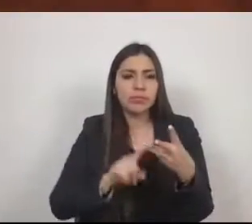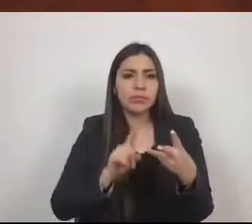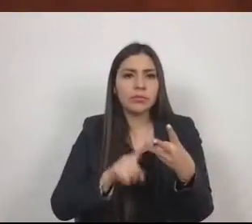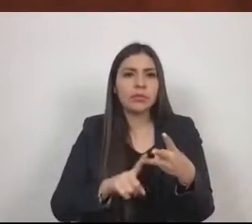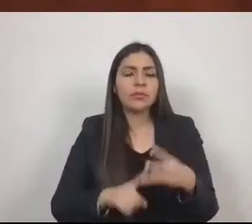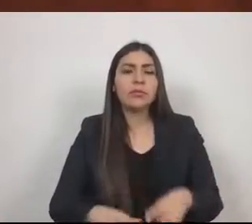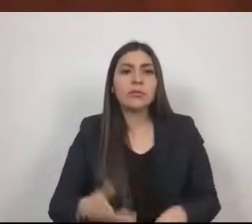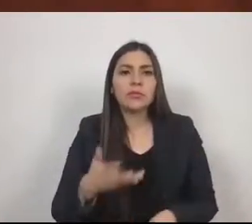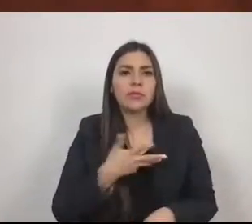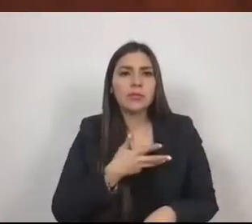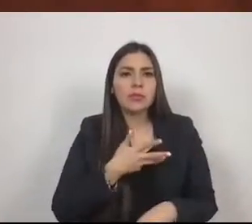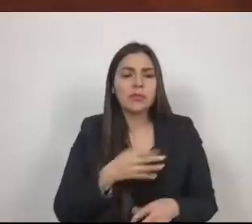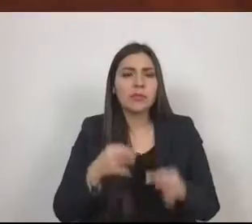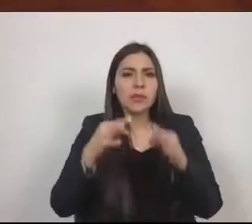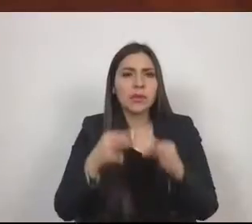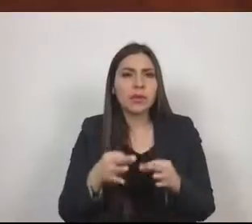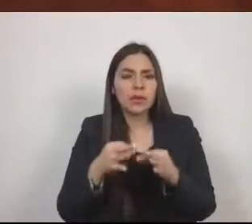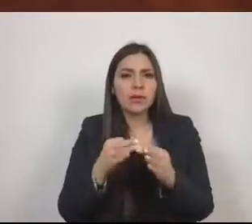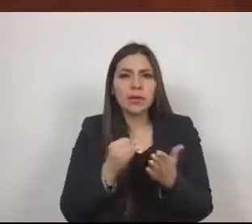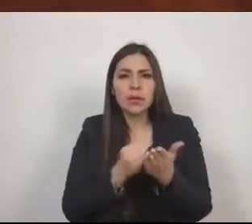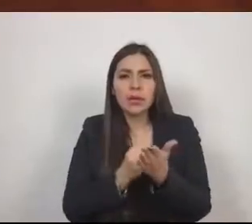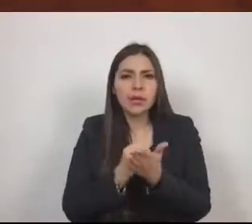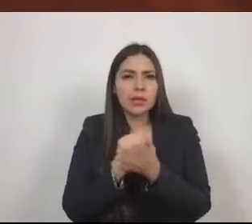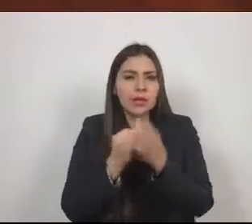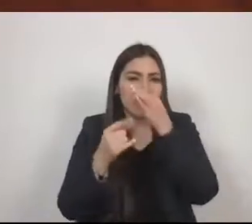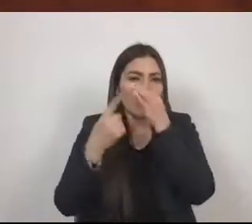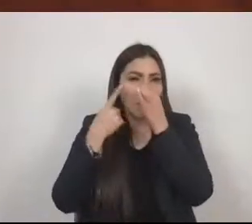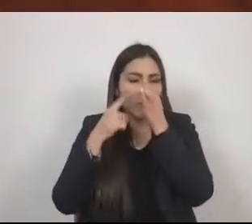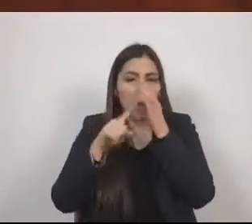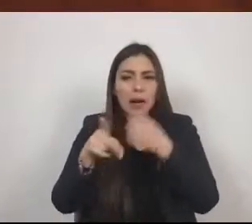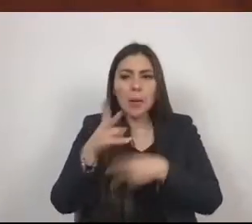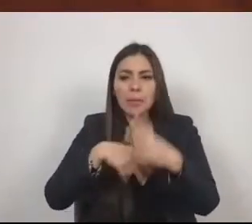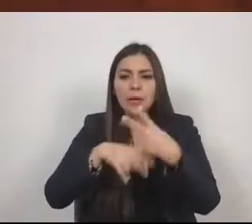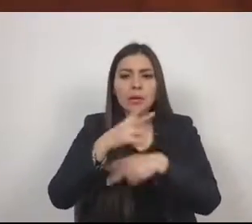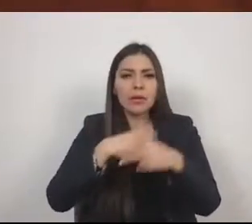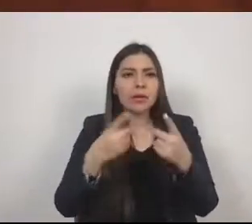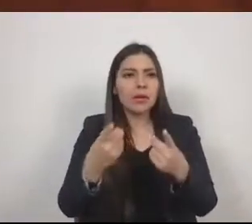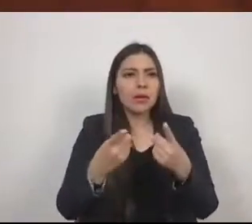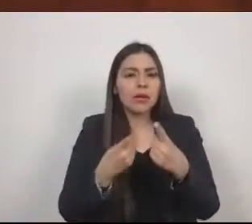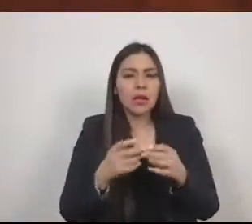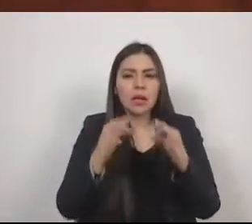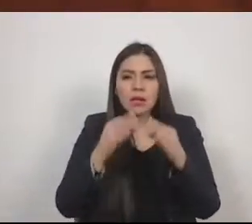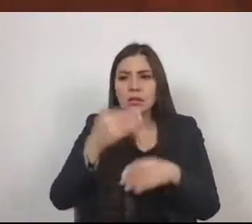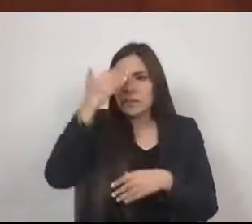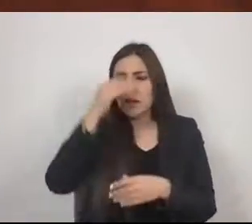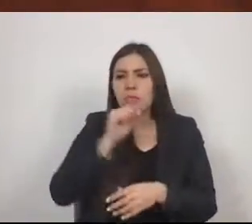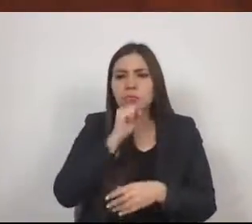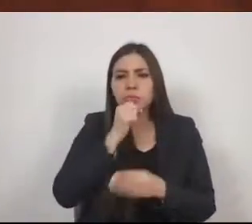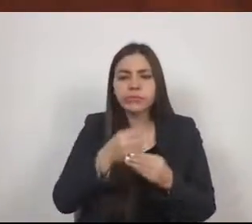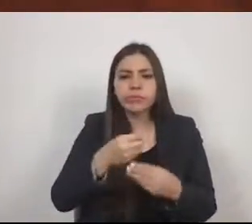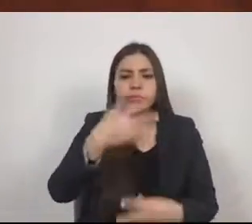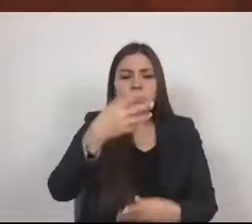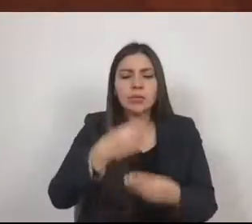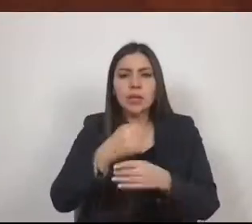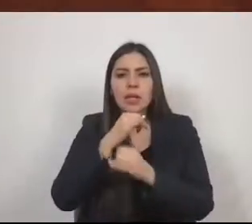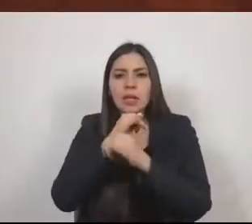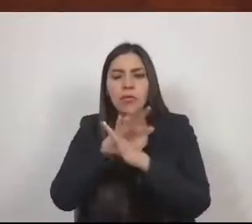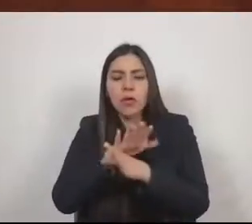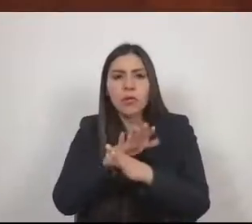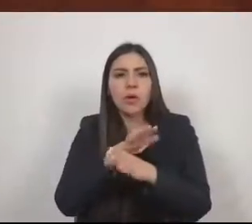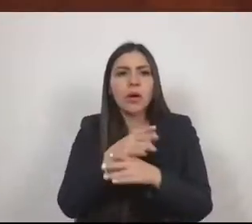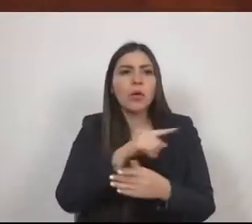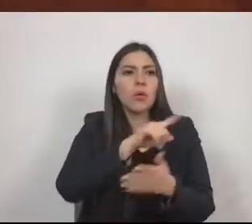definición común que permita la generación de información estadística y geográfica, así como de estudios y